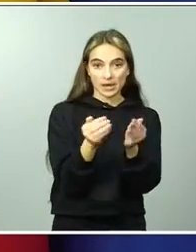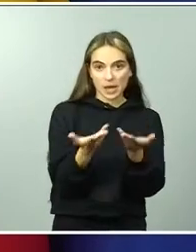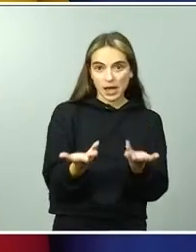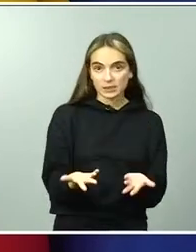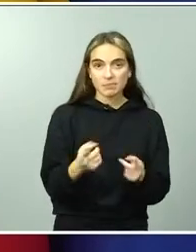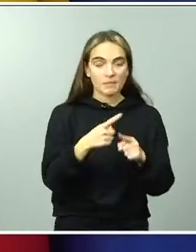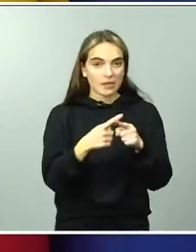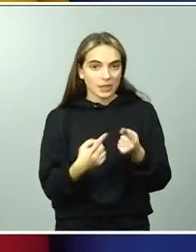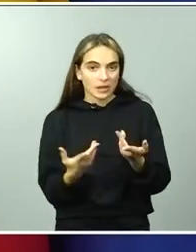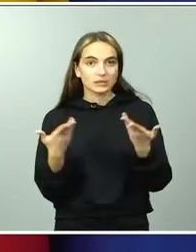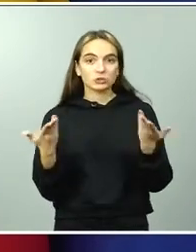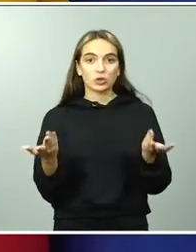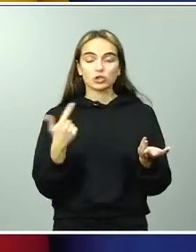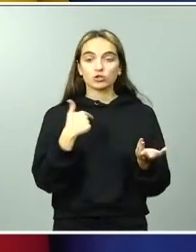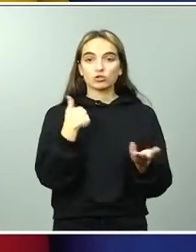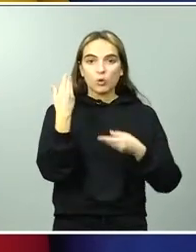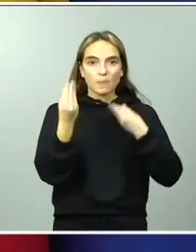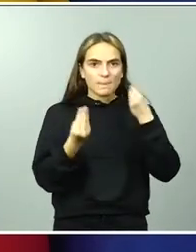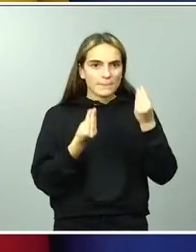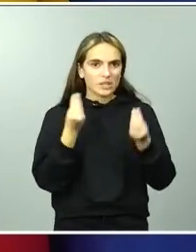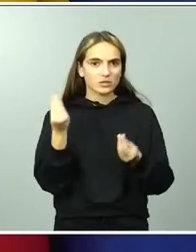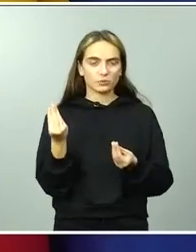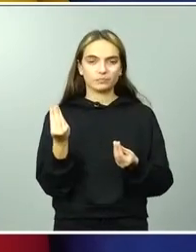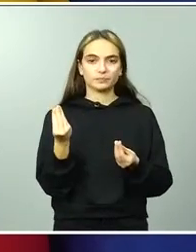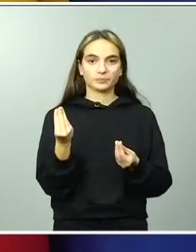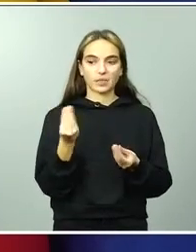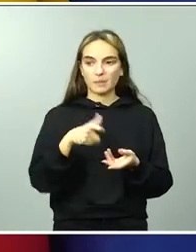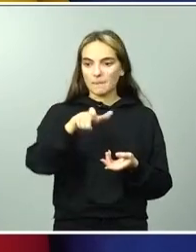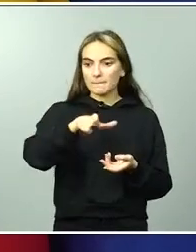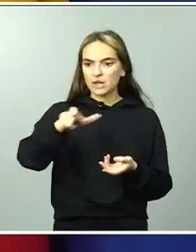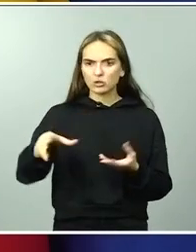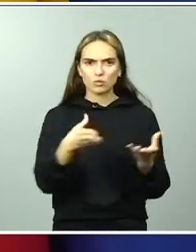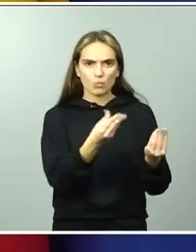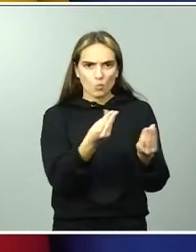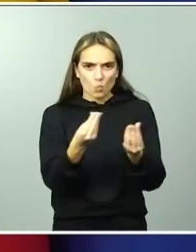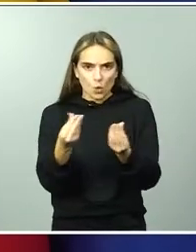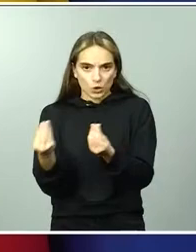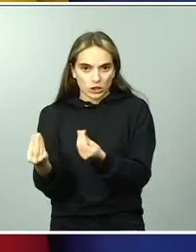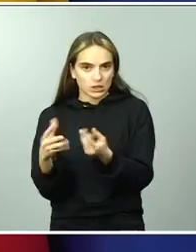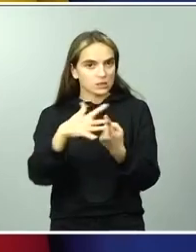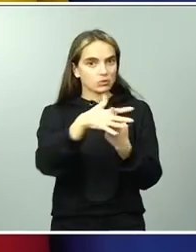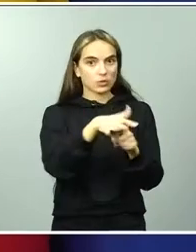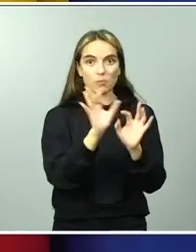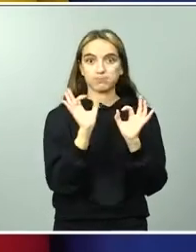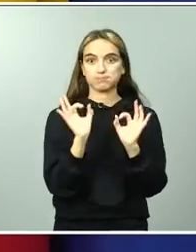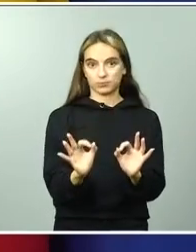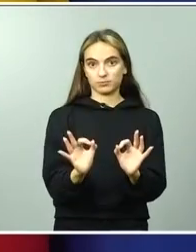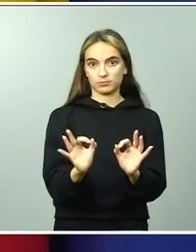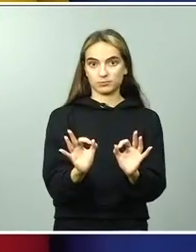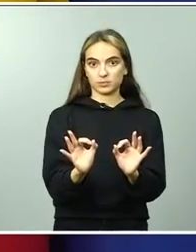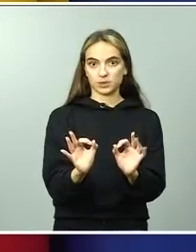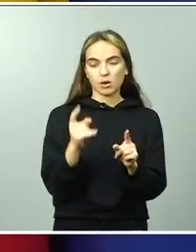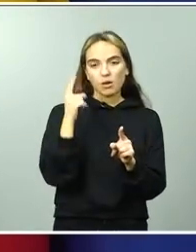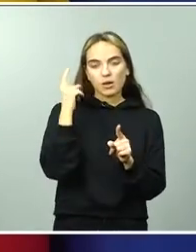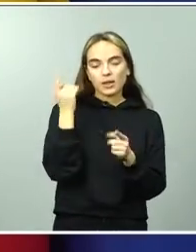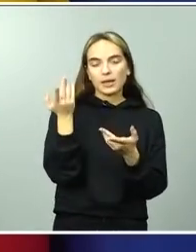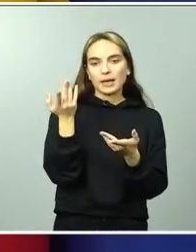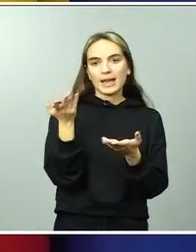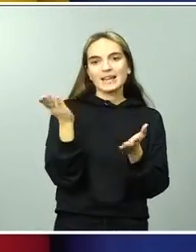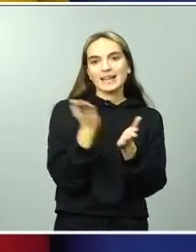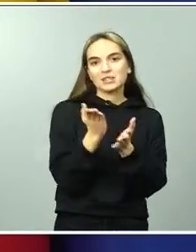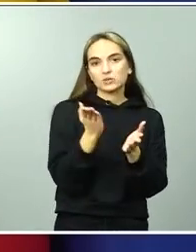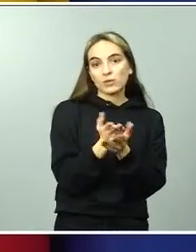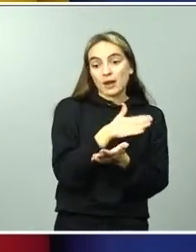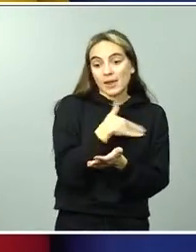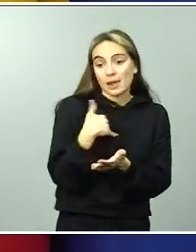encontramos, tengo la sensación, muchos y muchas, que para ver, para poder estudiar, tienen que irse a una capital,